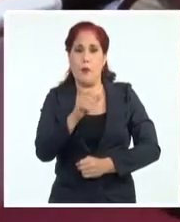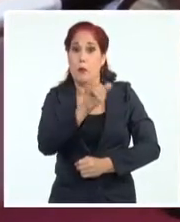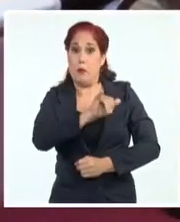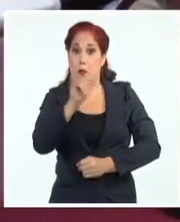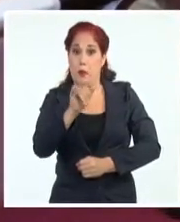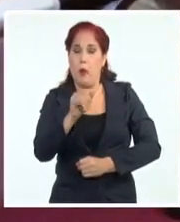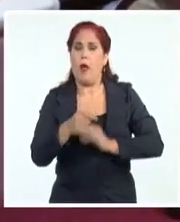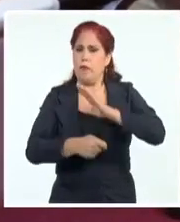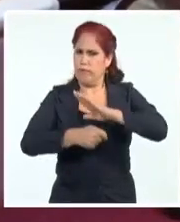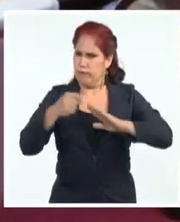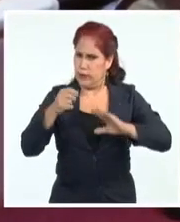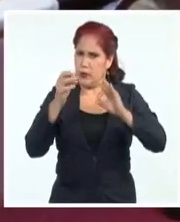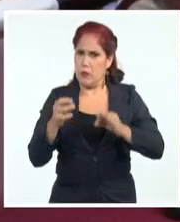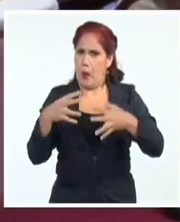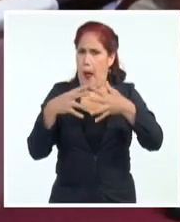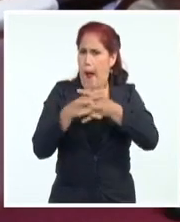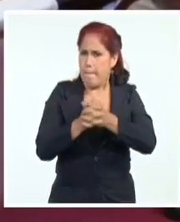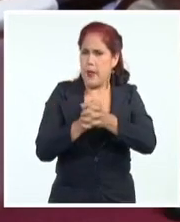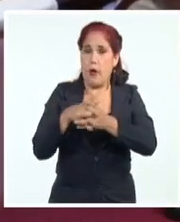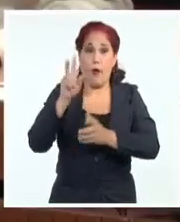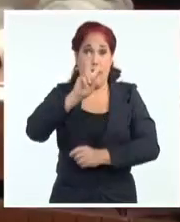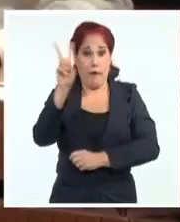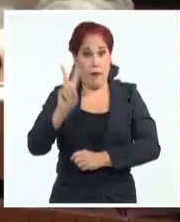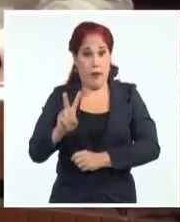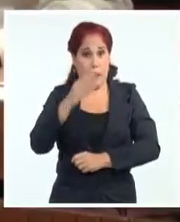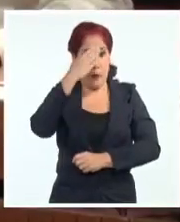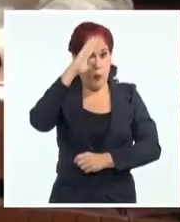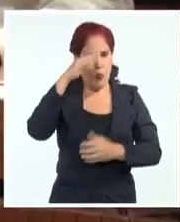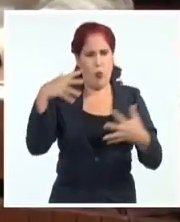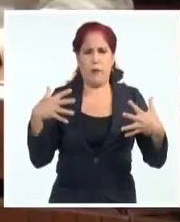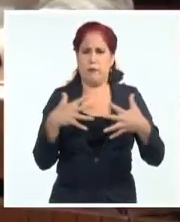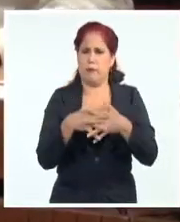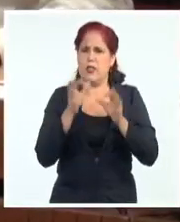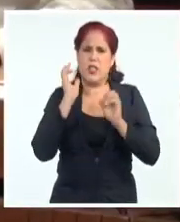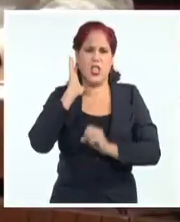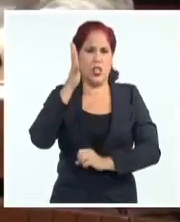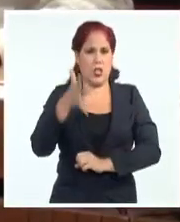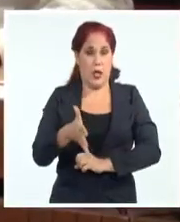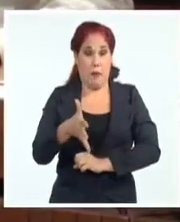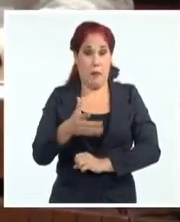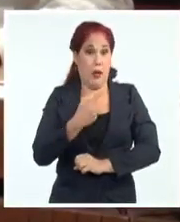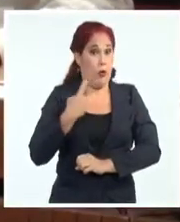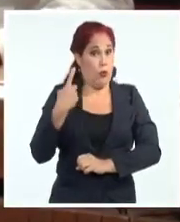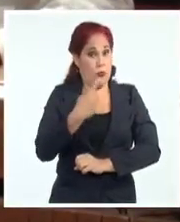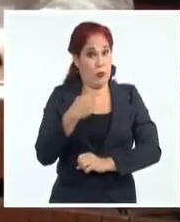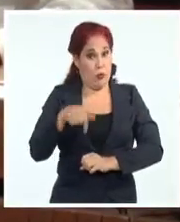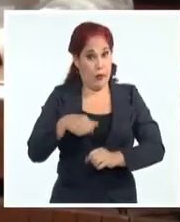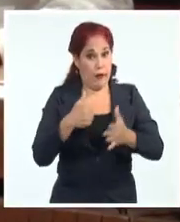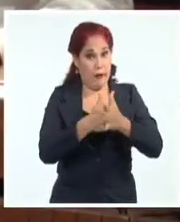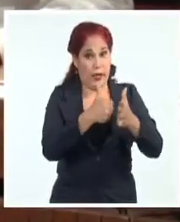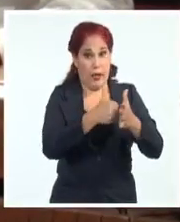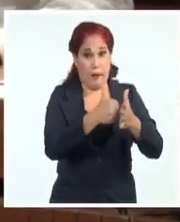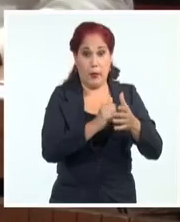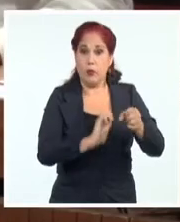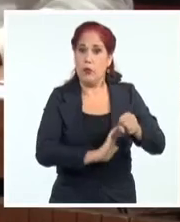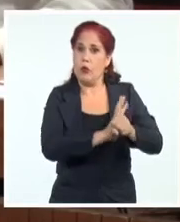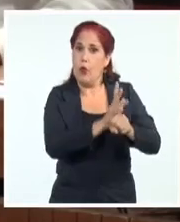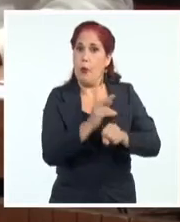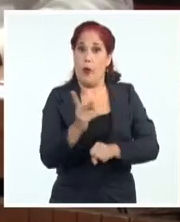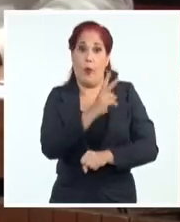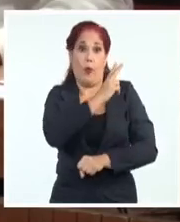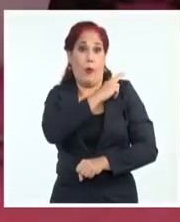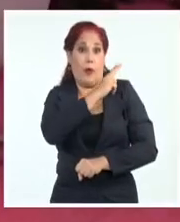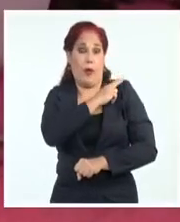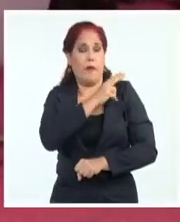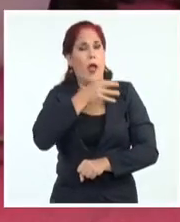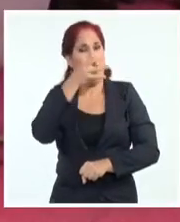permanente solidaridad vietnamita con la revolución cubana. En el actual contexto de enfrentamiento a la COVID-19, ambos dirigentes